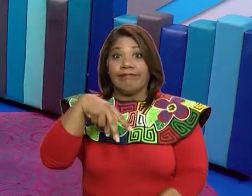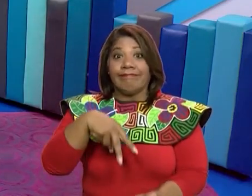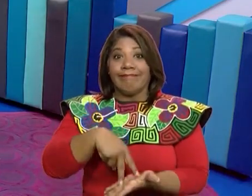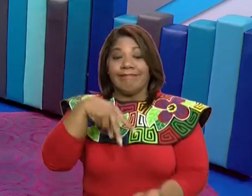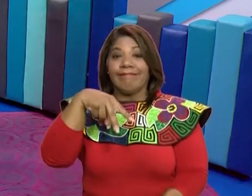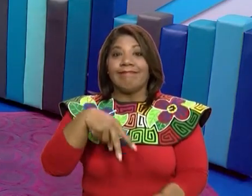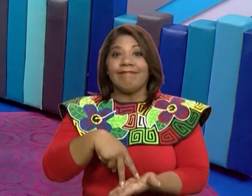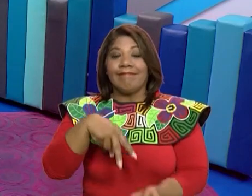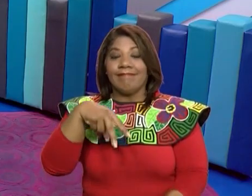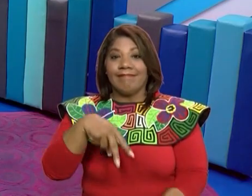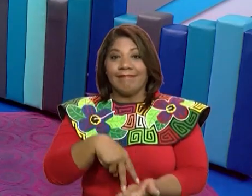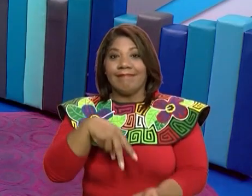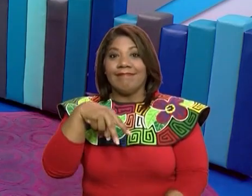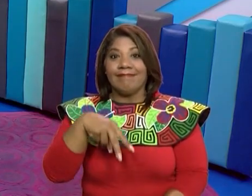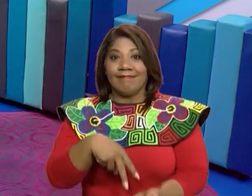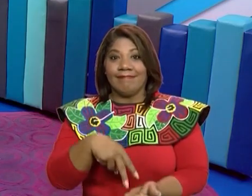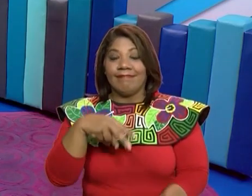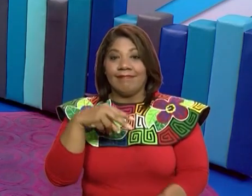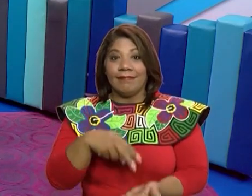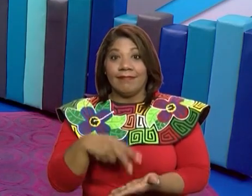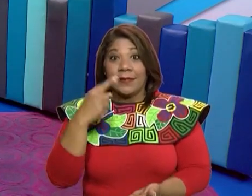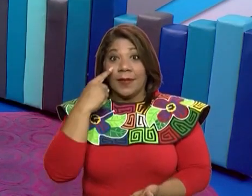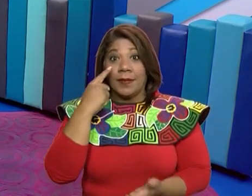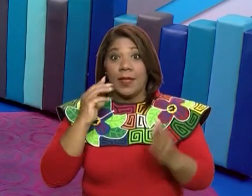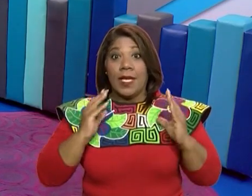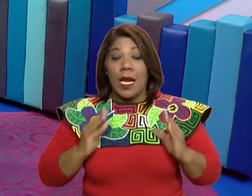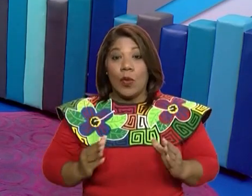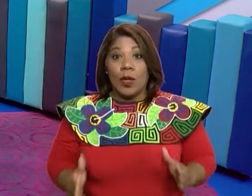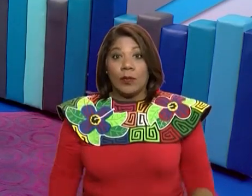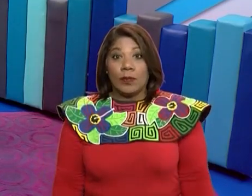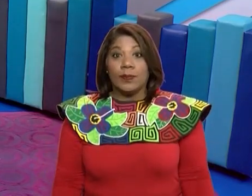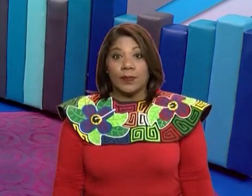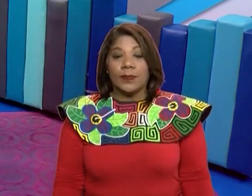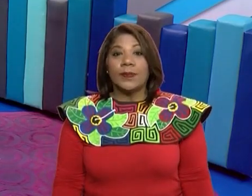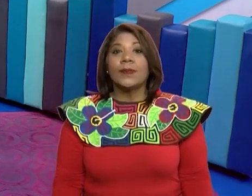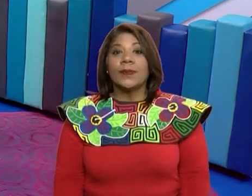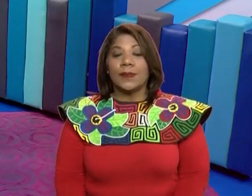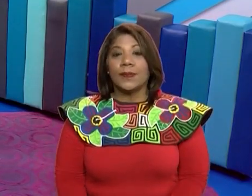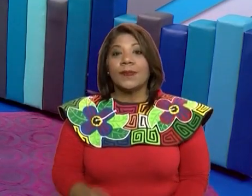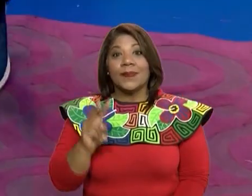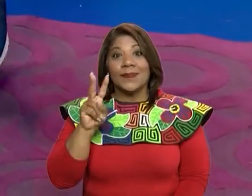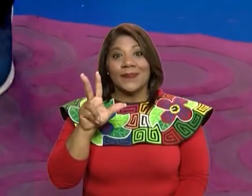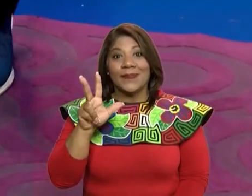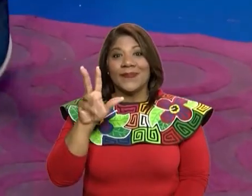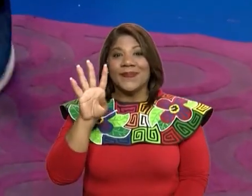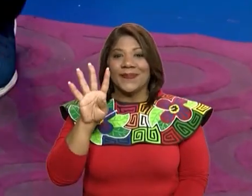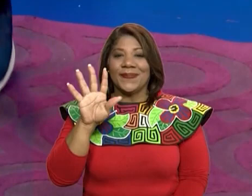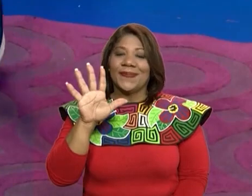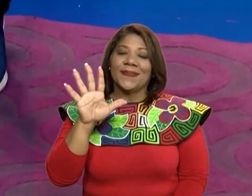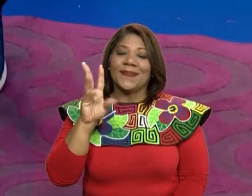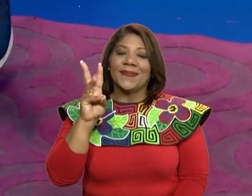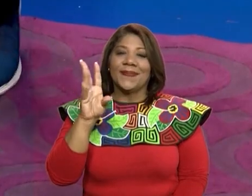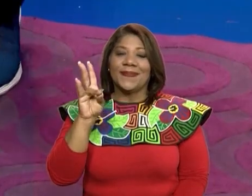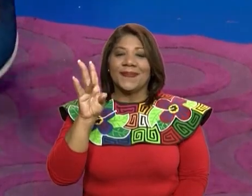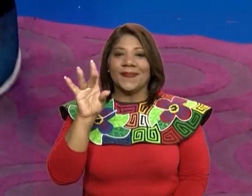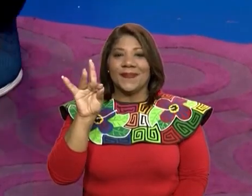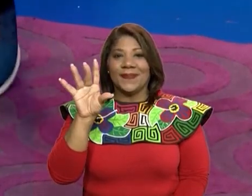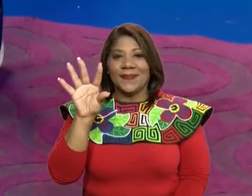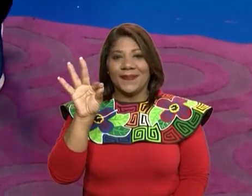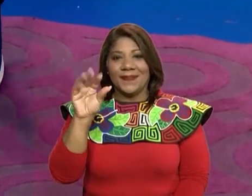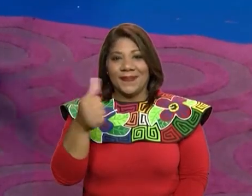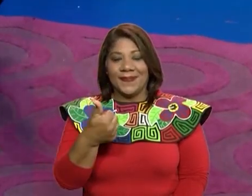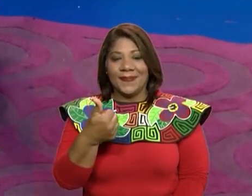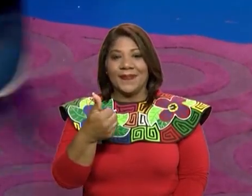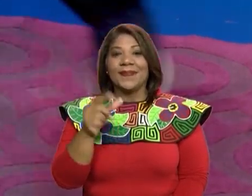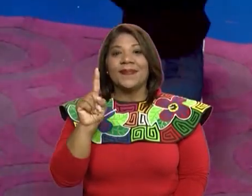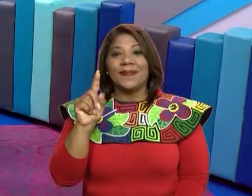mantenemos firmes, mano al lado de las piernas y vamos a hacer los rebotes. Ya, 1, 2, 3, 4, 5, 7, 8,